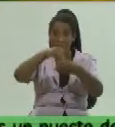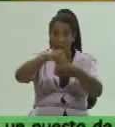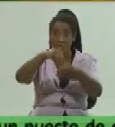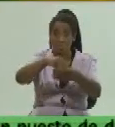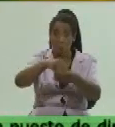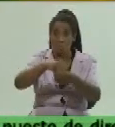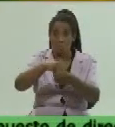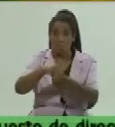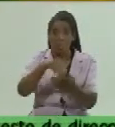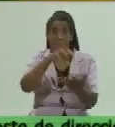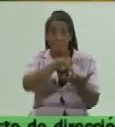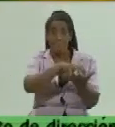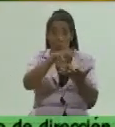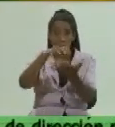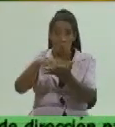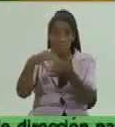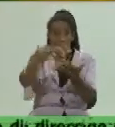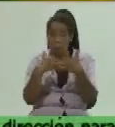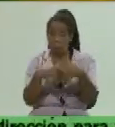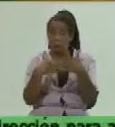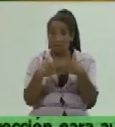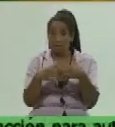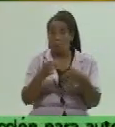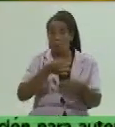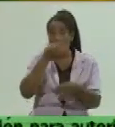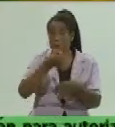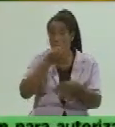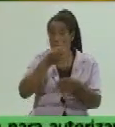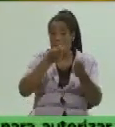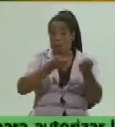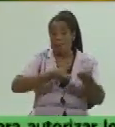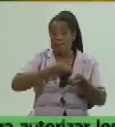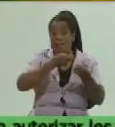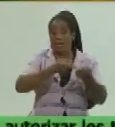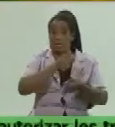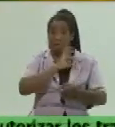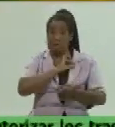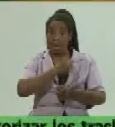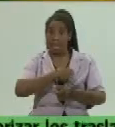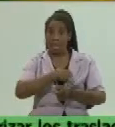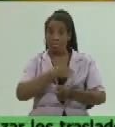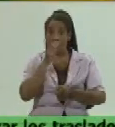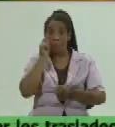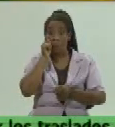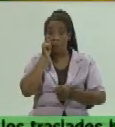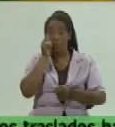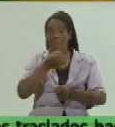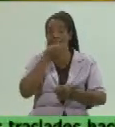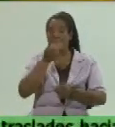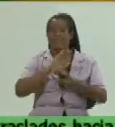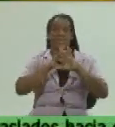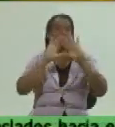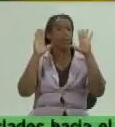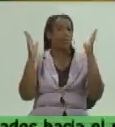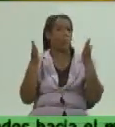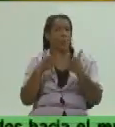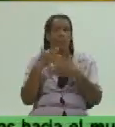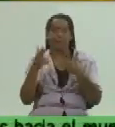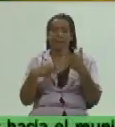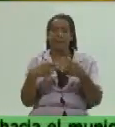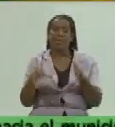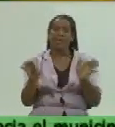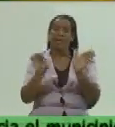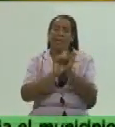productivos yo creo que eso lo explicó el delegado aquí de la agricultura de lo que se viene haciendo se está convocando también